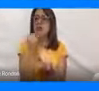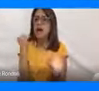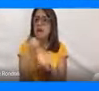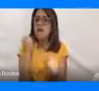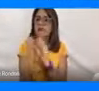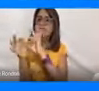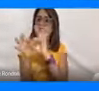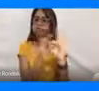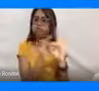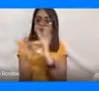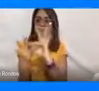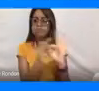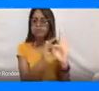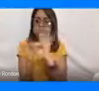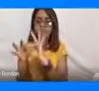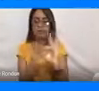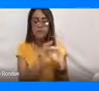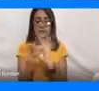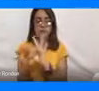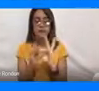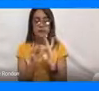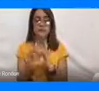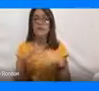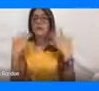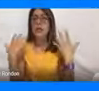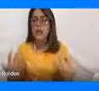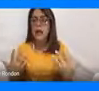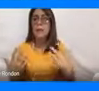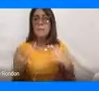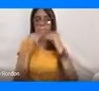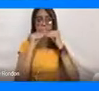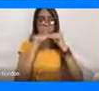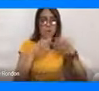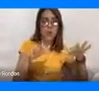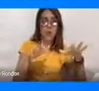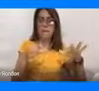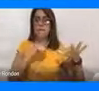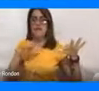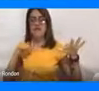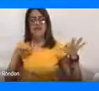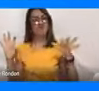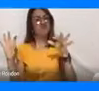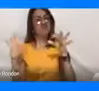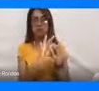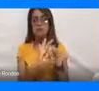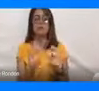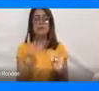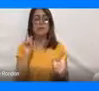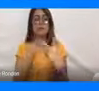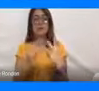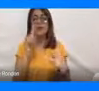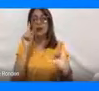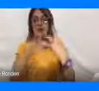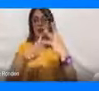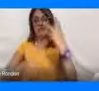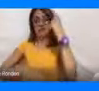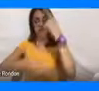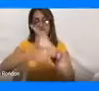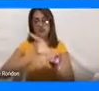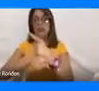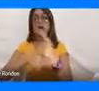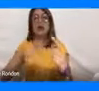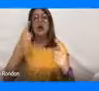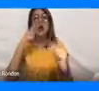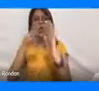mancomunadamente y articuladamente con el sector público. La adopción y cumplimiento de